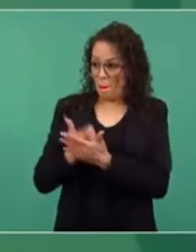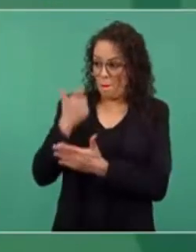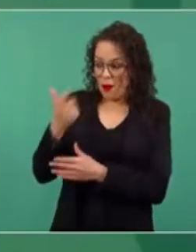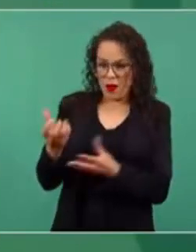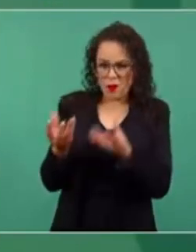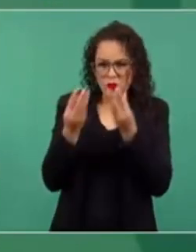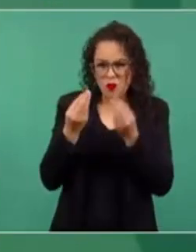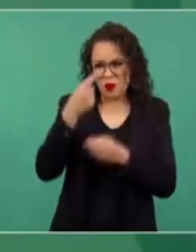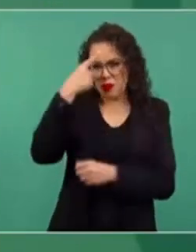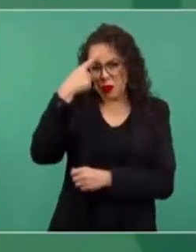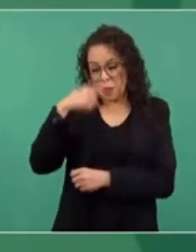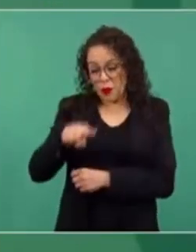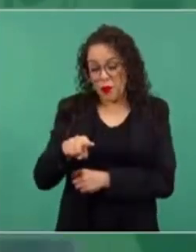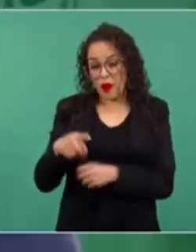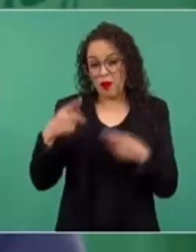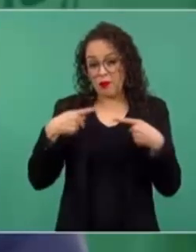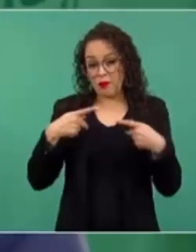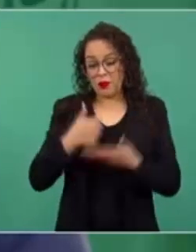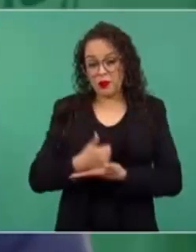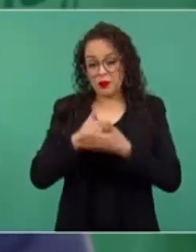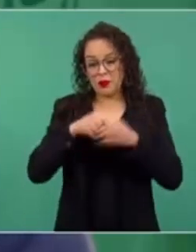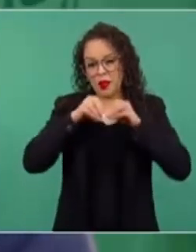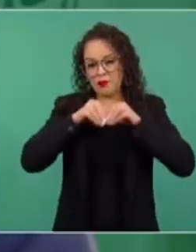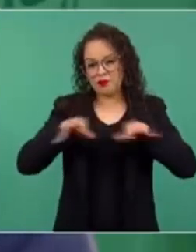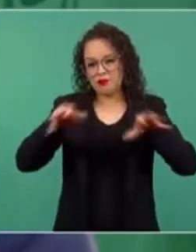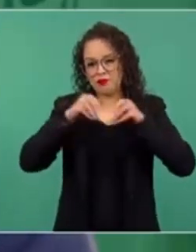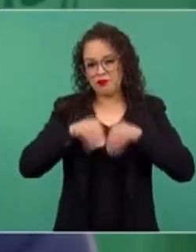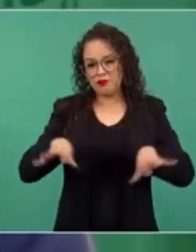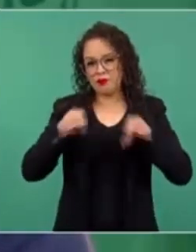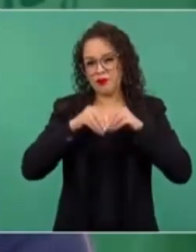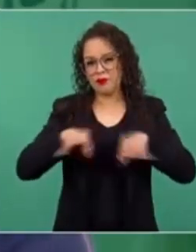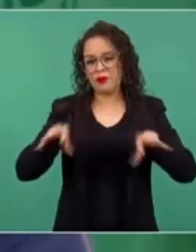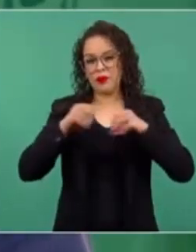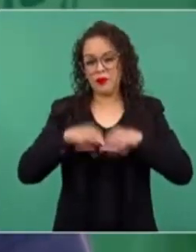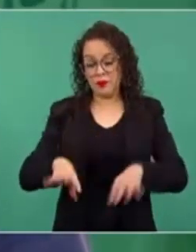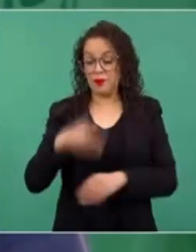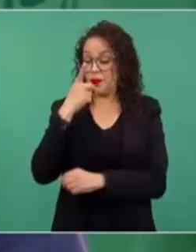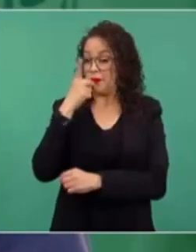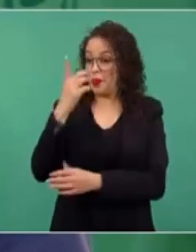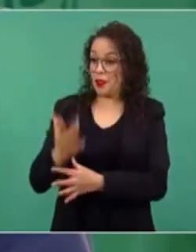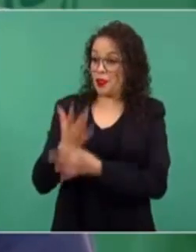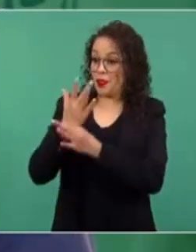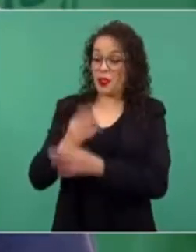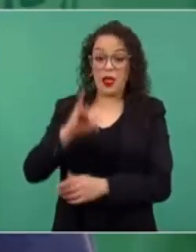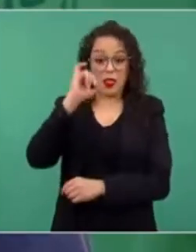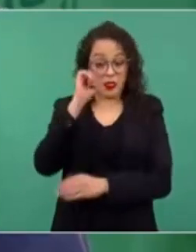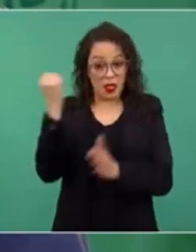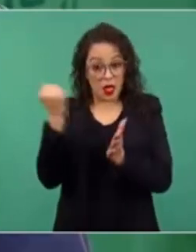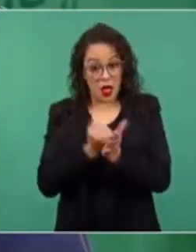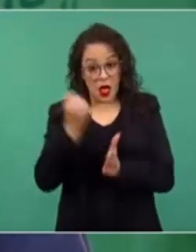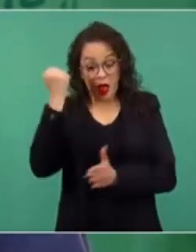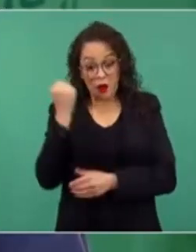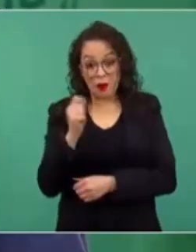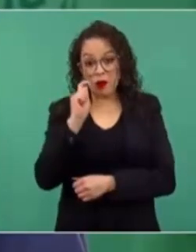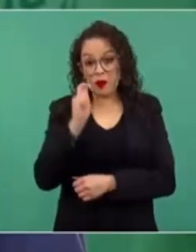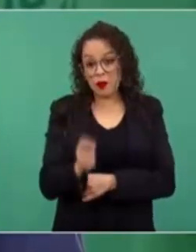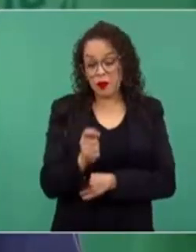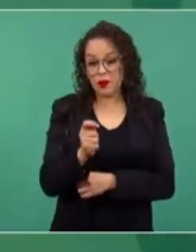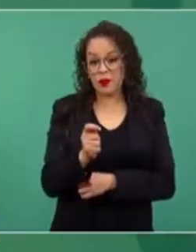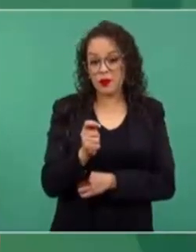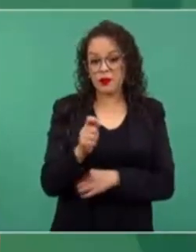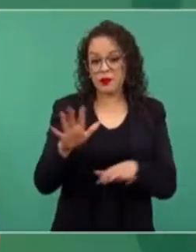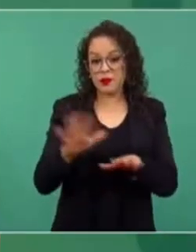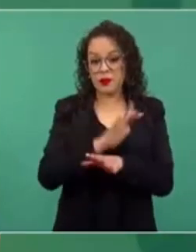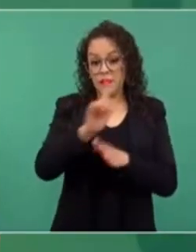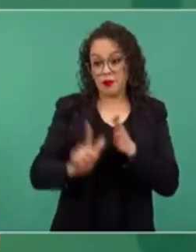en donde decían que si se aprobaba la reforma energética iba a bajar el